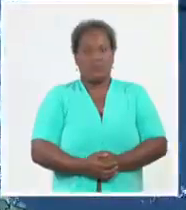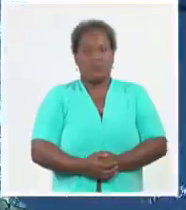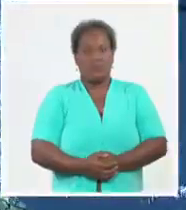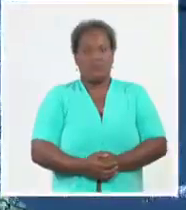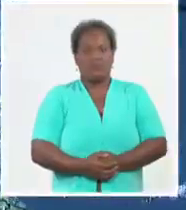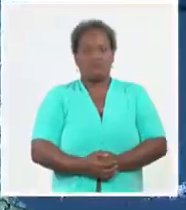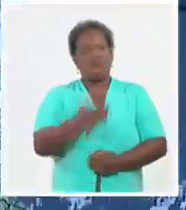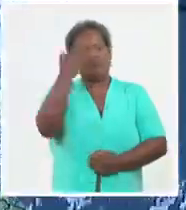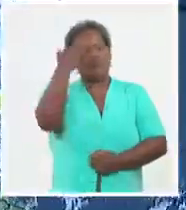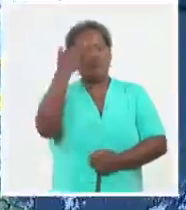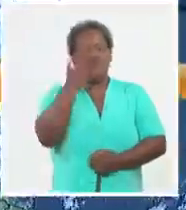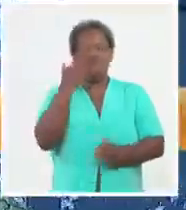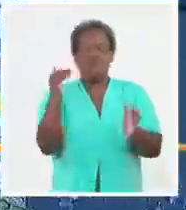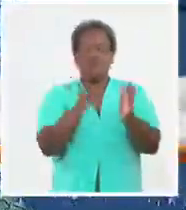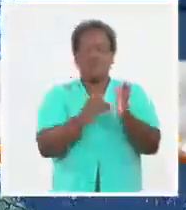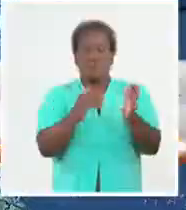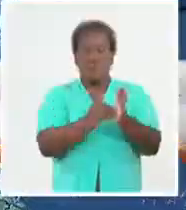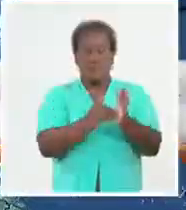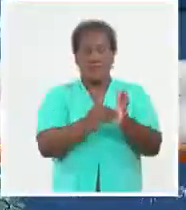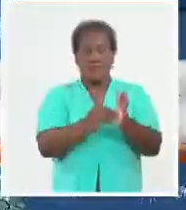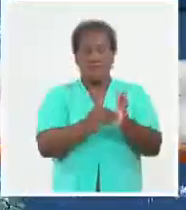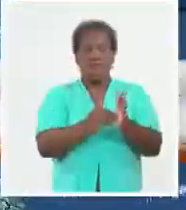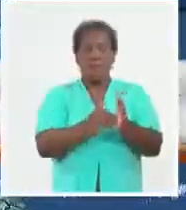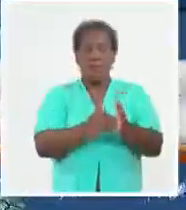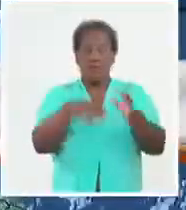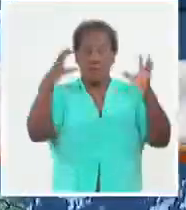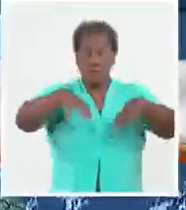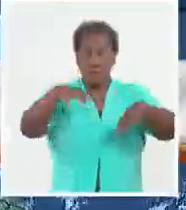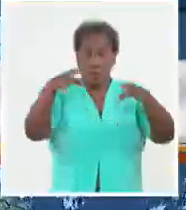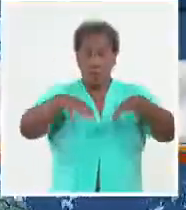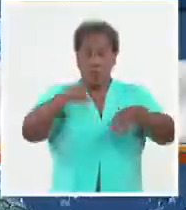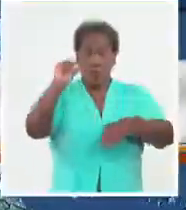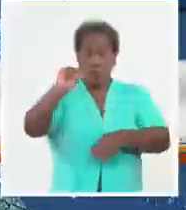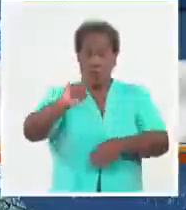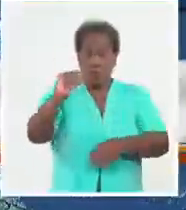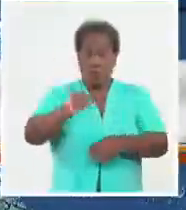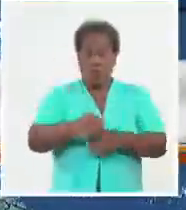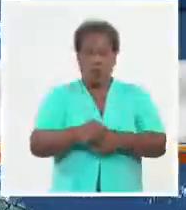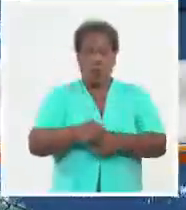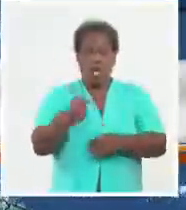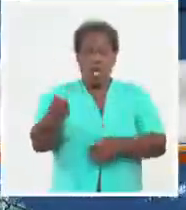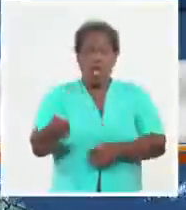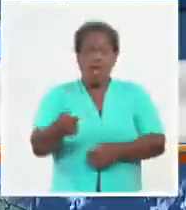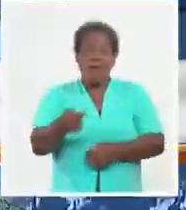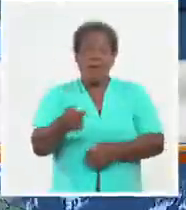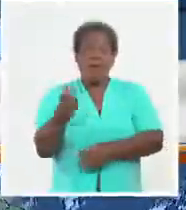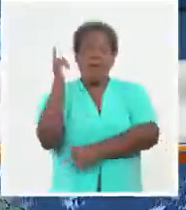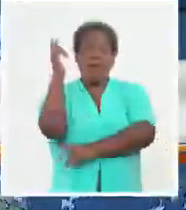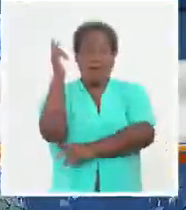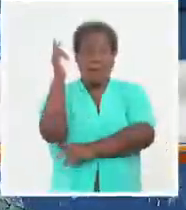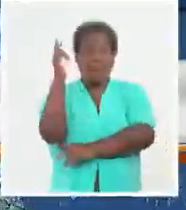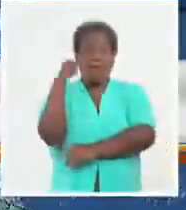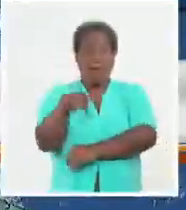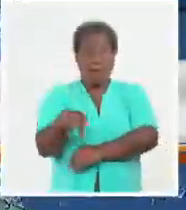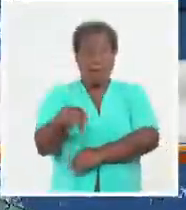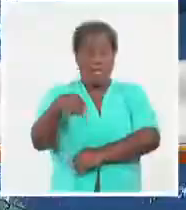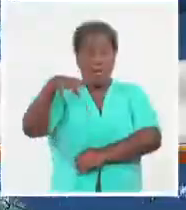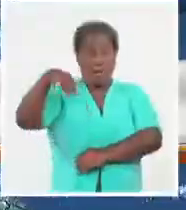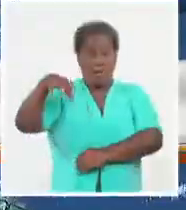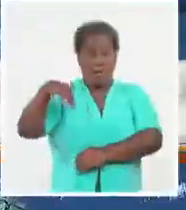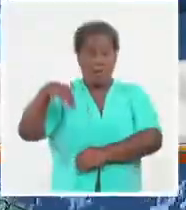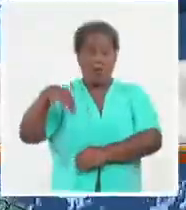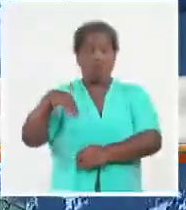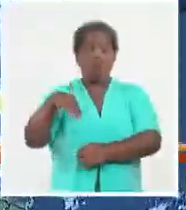Hola, ¿qué tal? Buenas tardes. Hemos tenido muy poca lluvia en el territorio nacional. Ayer La Palma, en Pinar del Río, registró un acumulado de 35